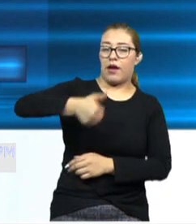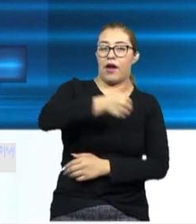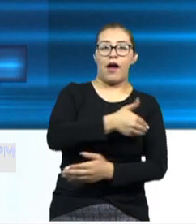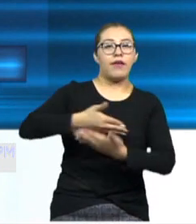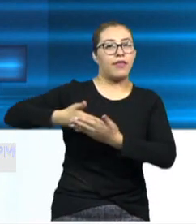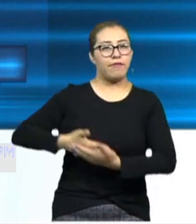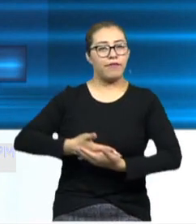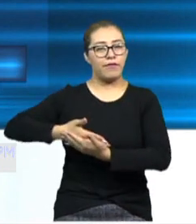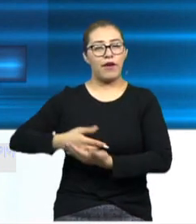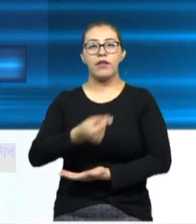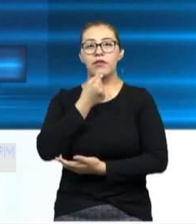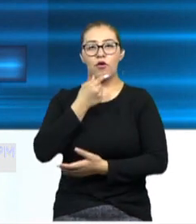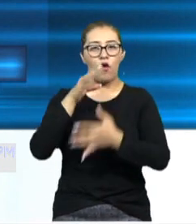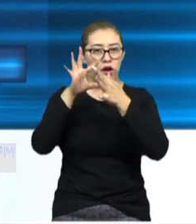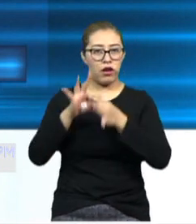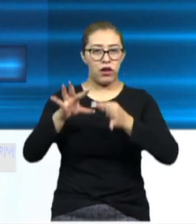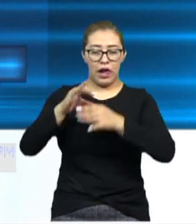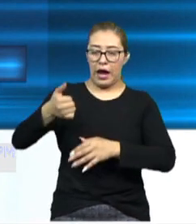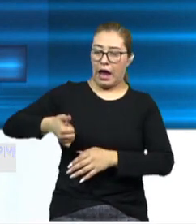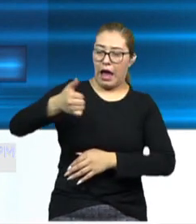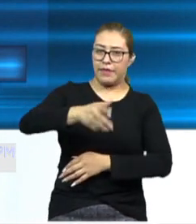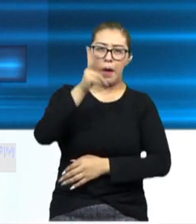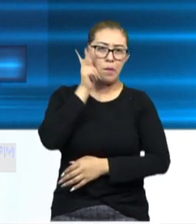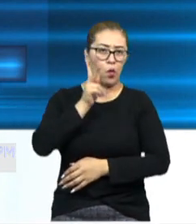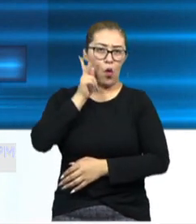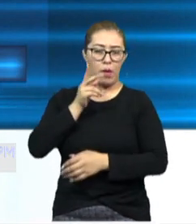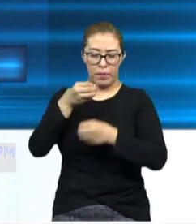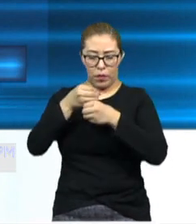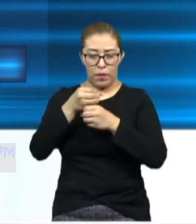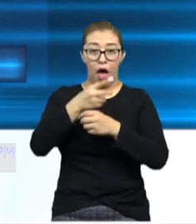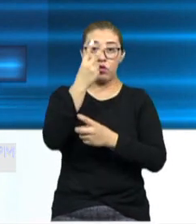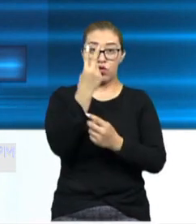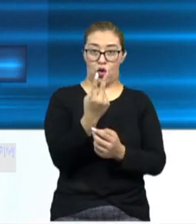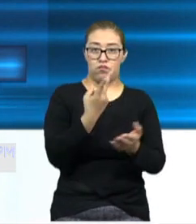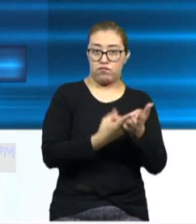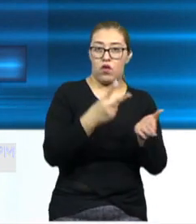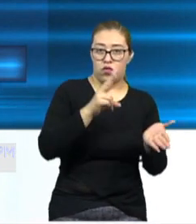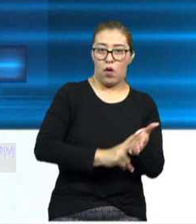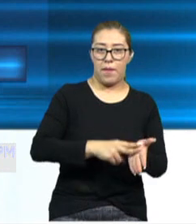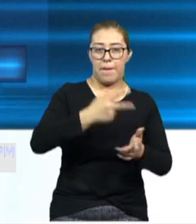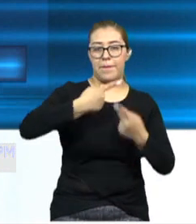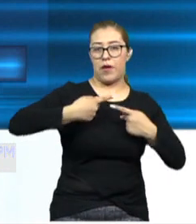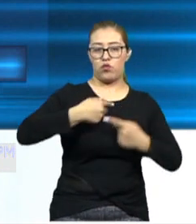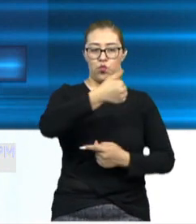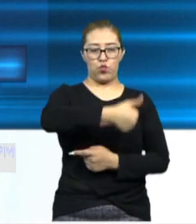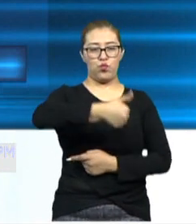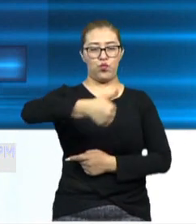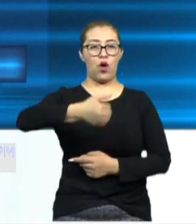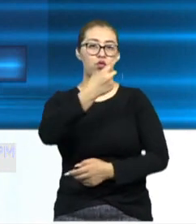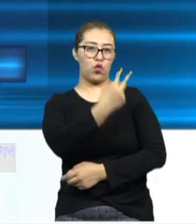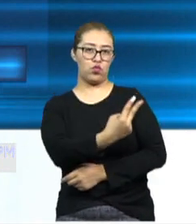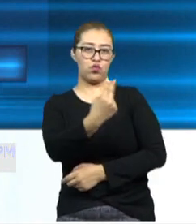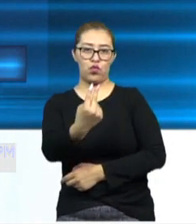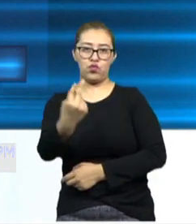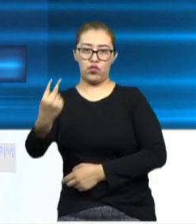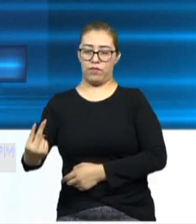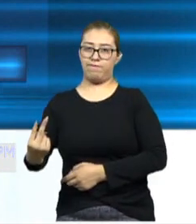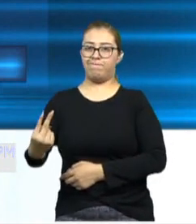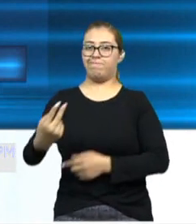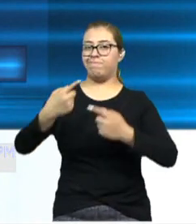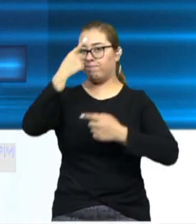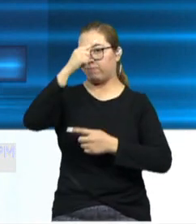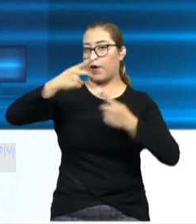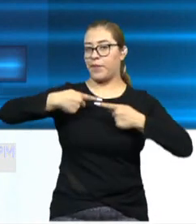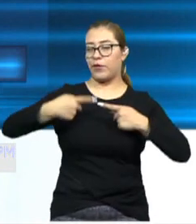cada niño. Cada muestra, cada par de muestras, son dos muestras para cada persona, cada muestra, cada par de muestras se